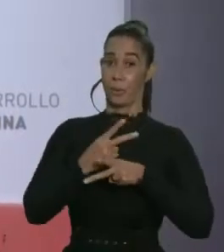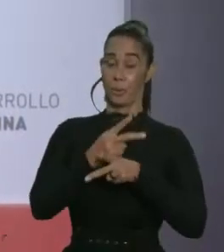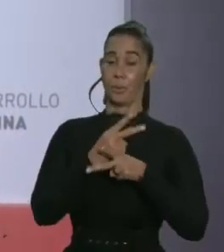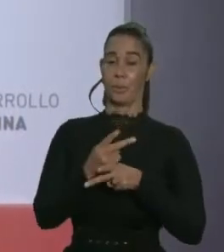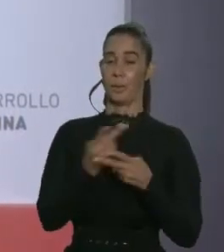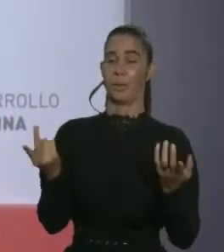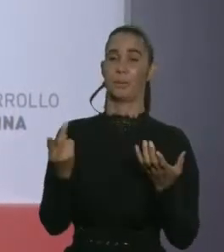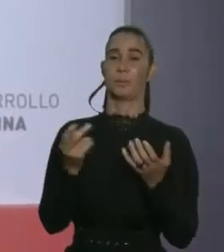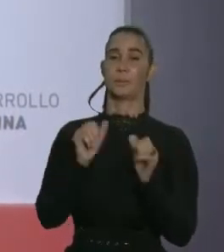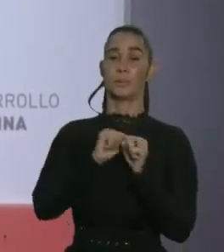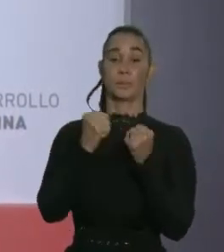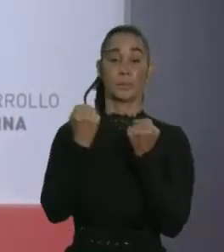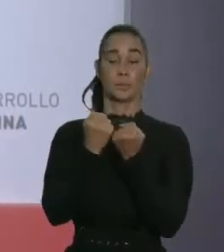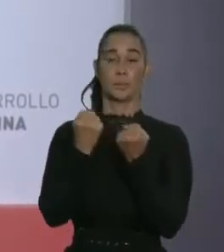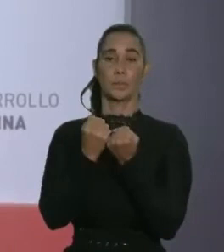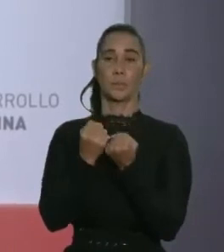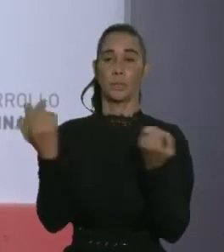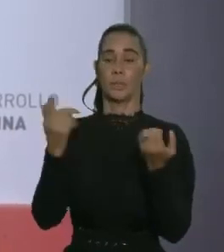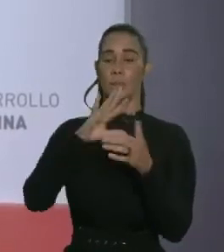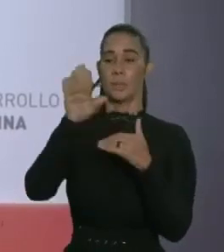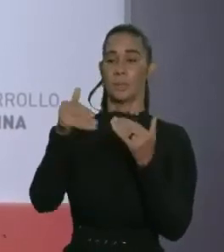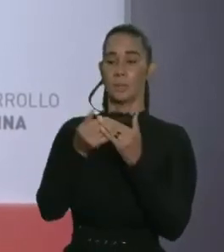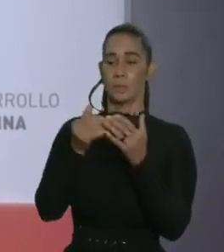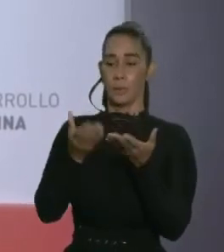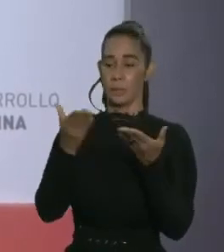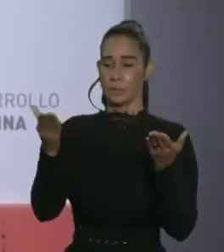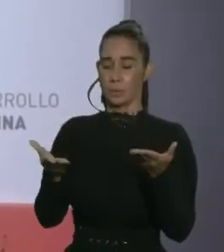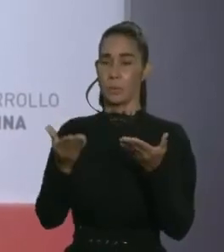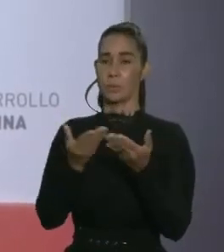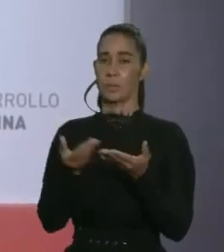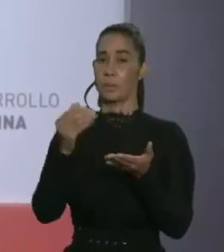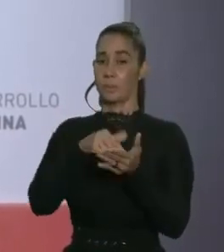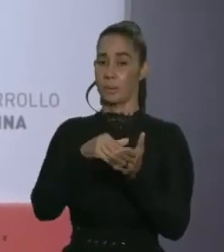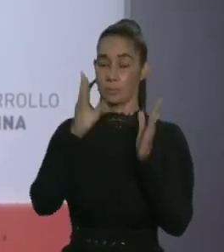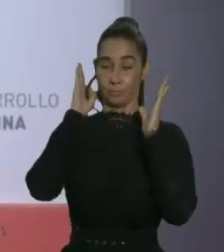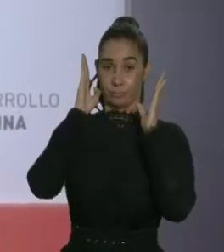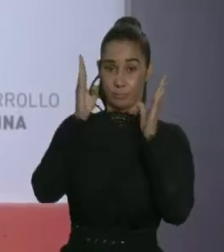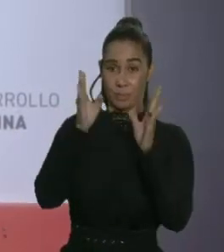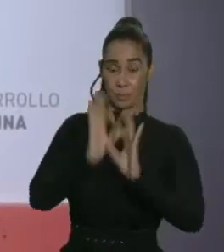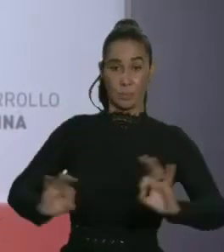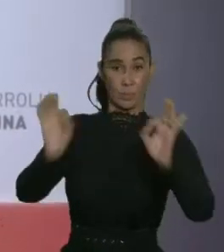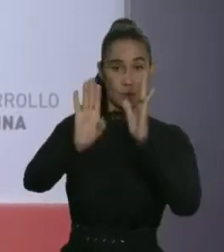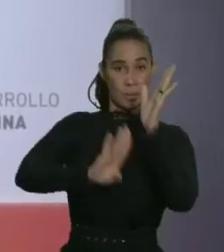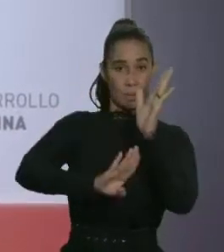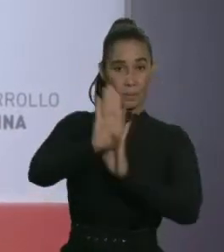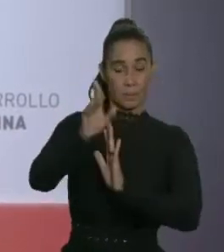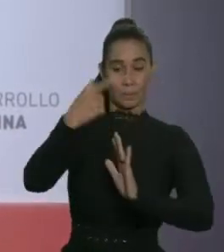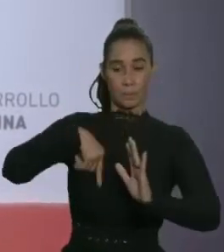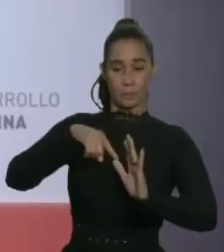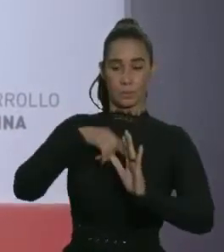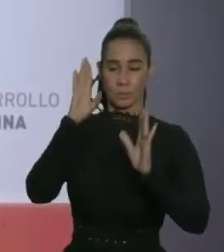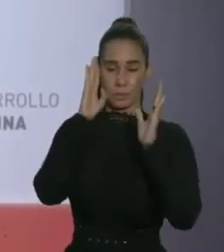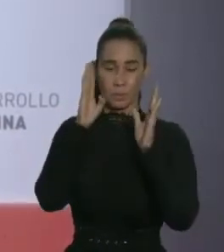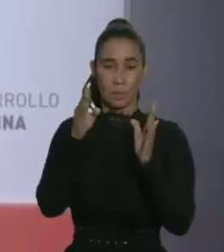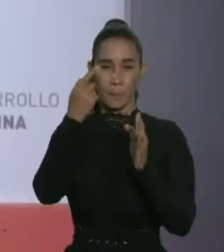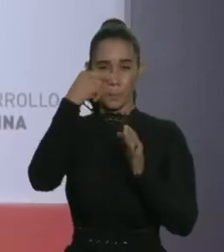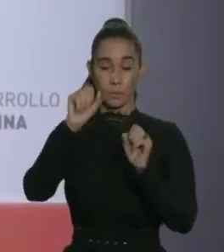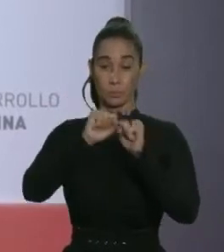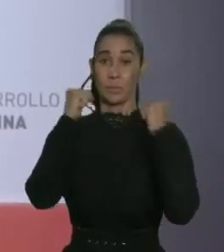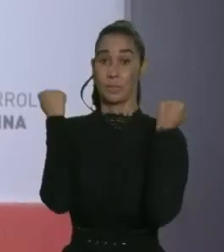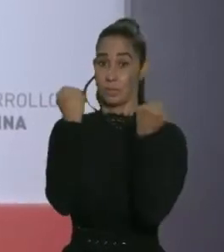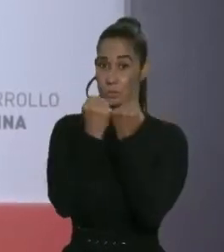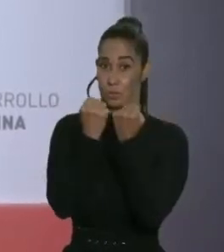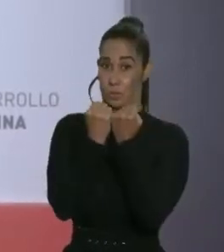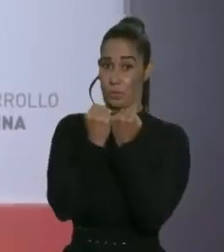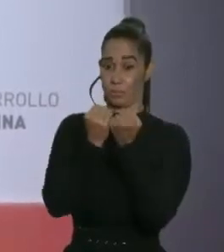del tejido social y de los colectivos más vulnerables son parte fundamental del desarrollo que estamos tejiendo porque una sociedad